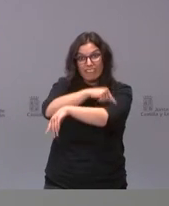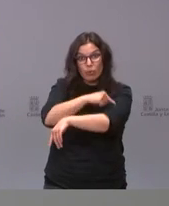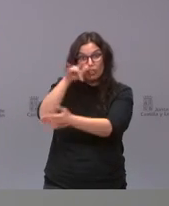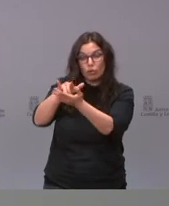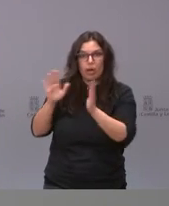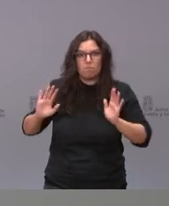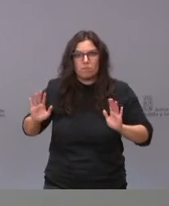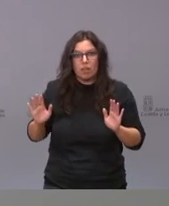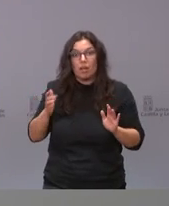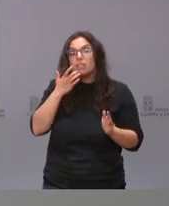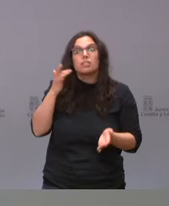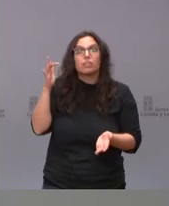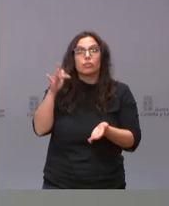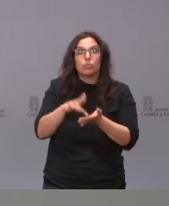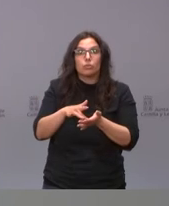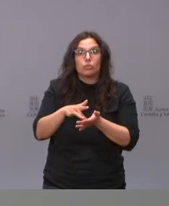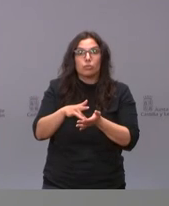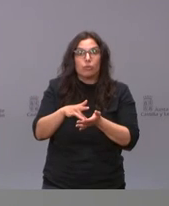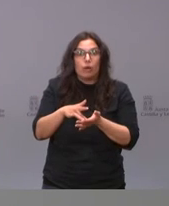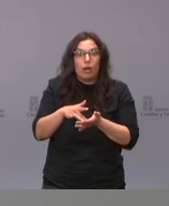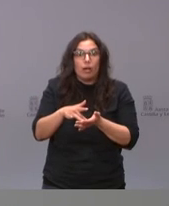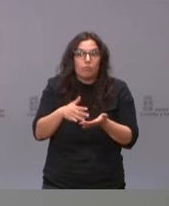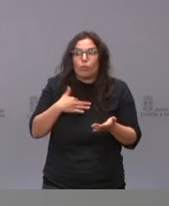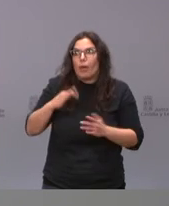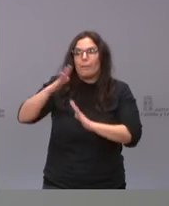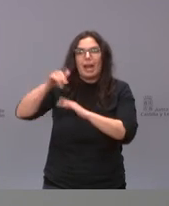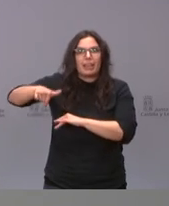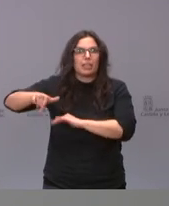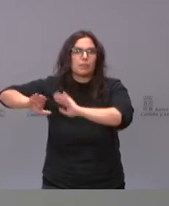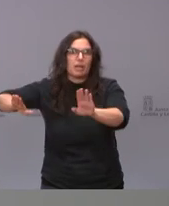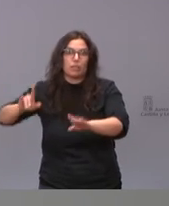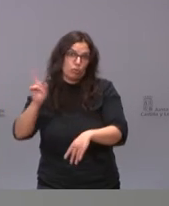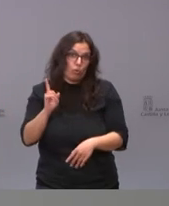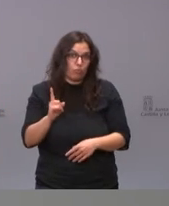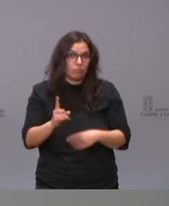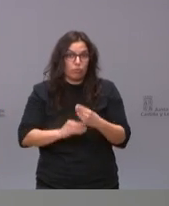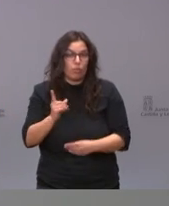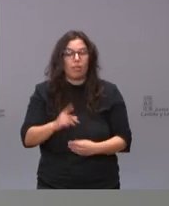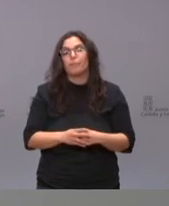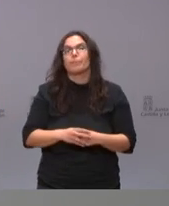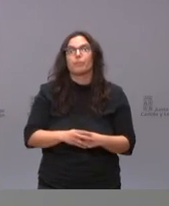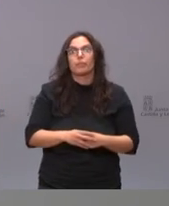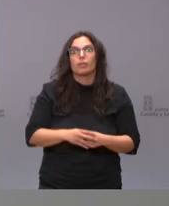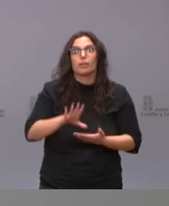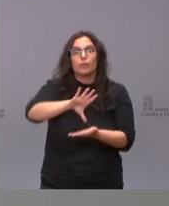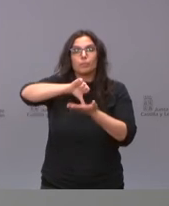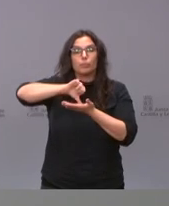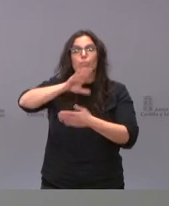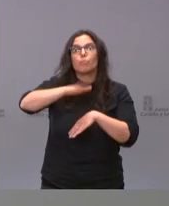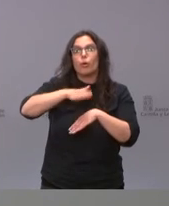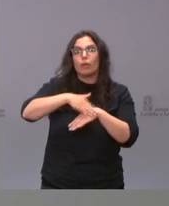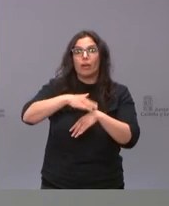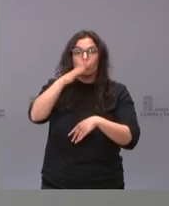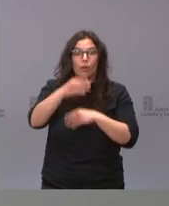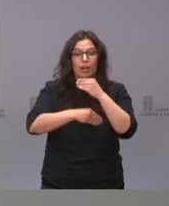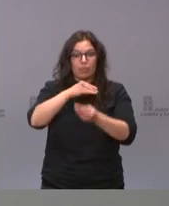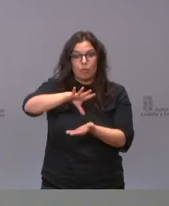consejería si hubiera sido así hubiera paralizado solo la consejería pero es que ese no fue para nada el caso el por qué lo centralizamos porque hacemos vacunaciones